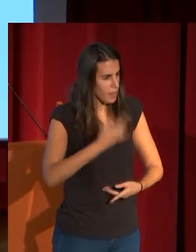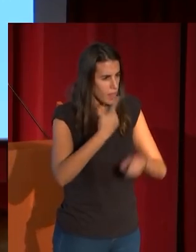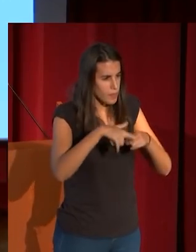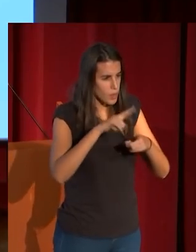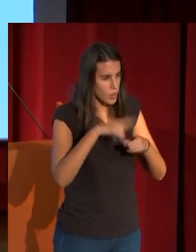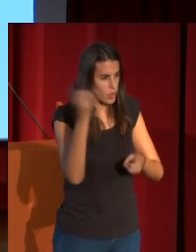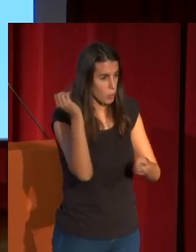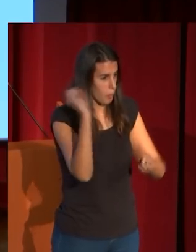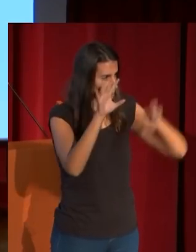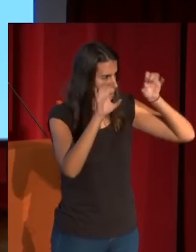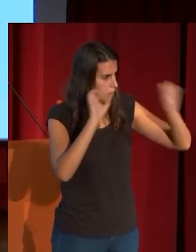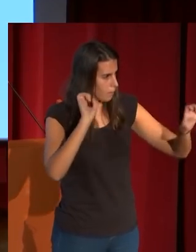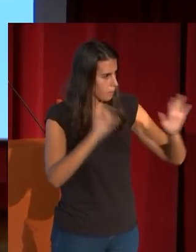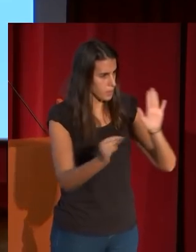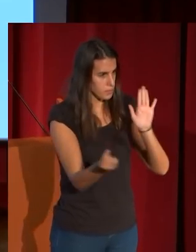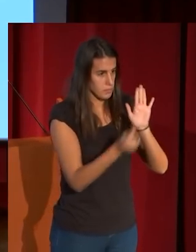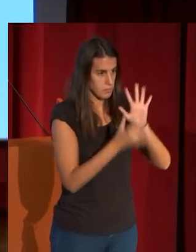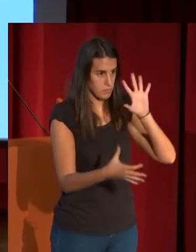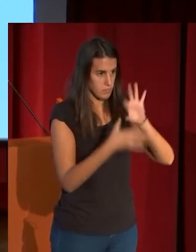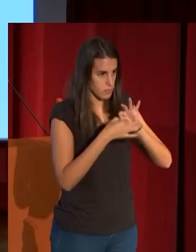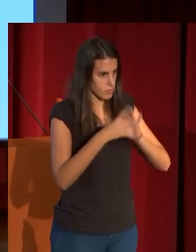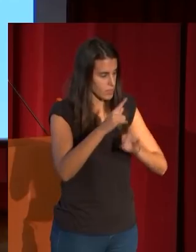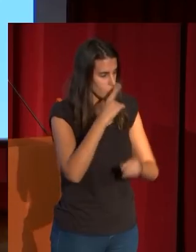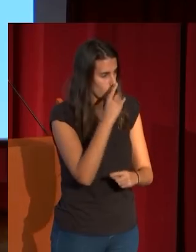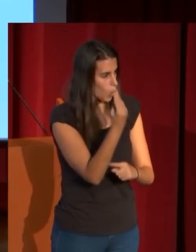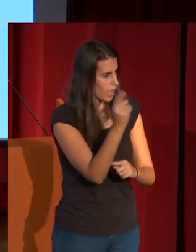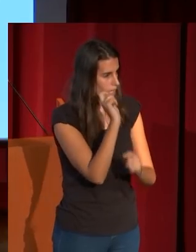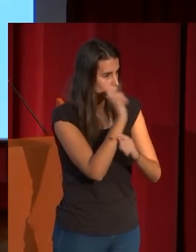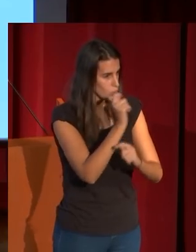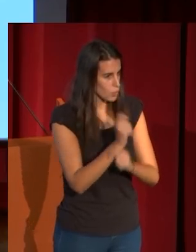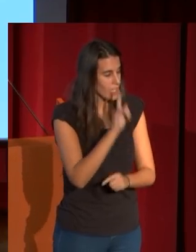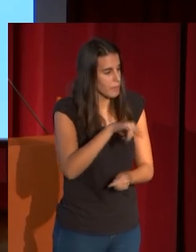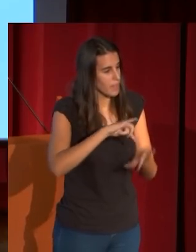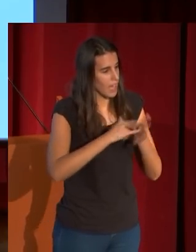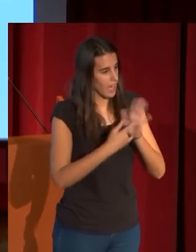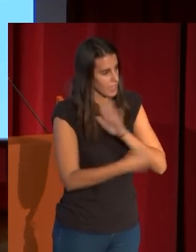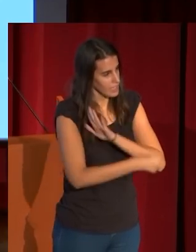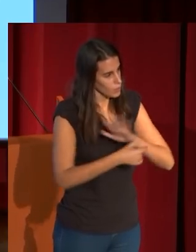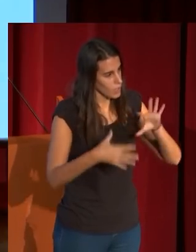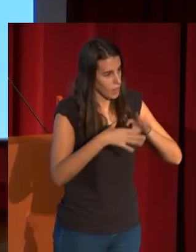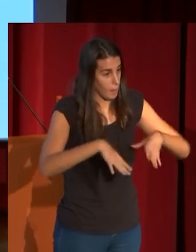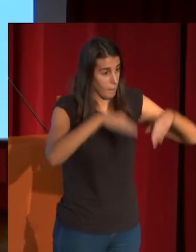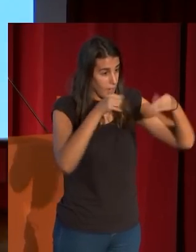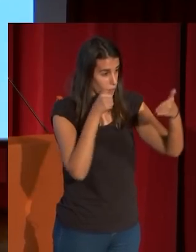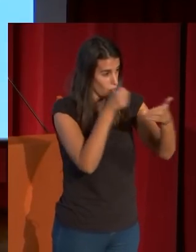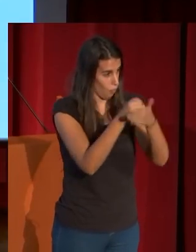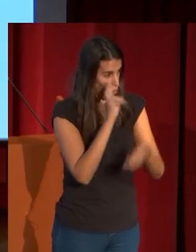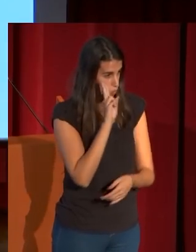manchas inmediatas todo lo que es nada menos que una escultura y la arquitectura del palacio que está al fondo.